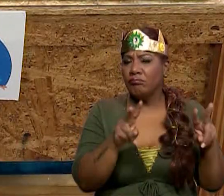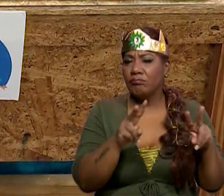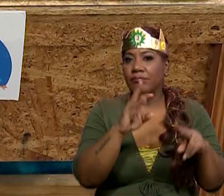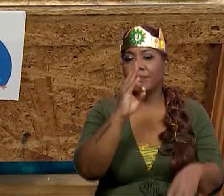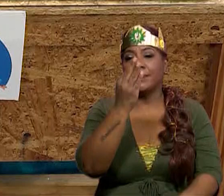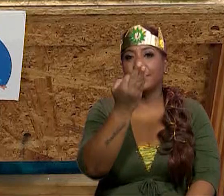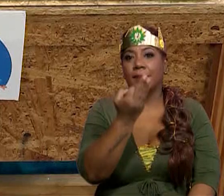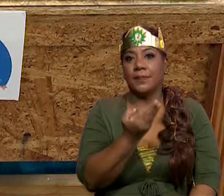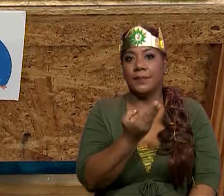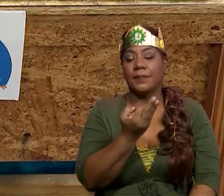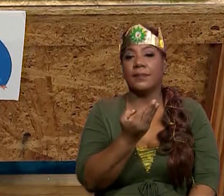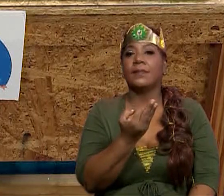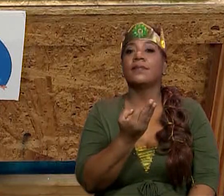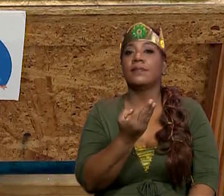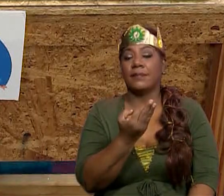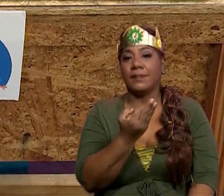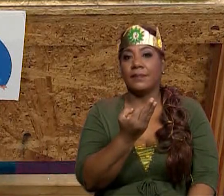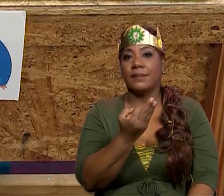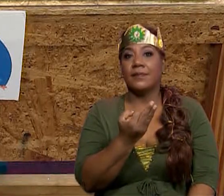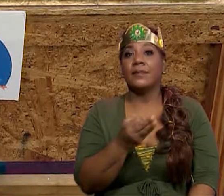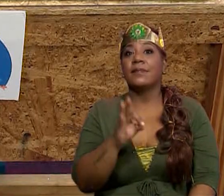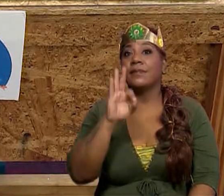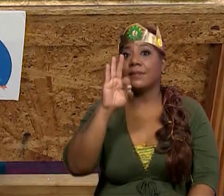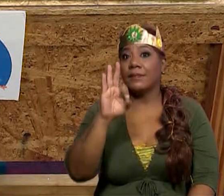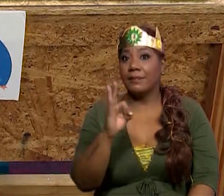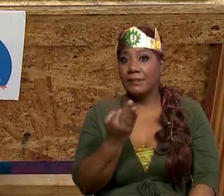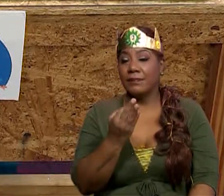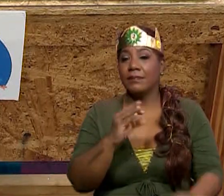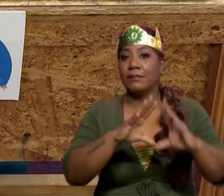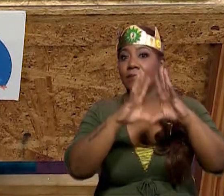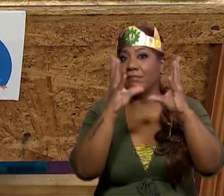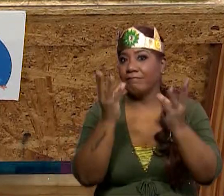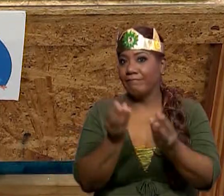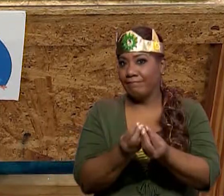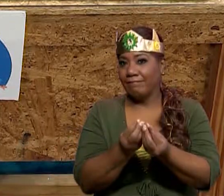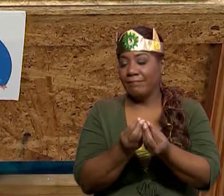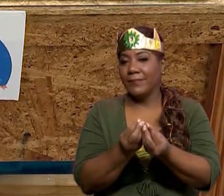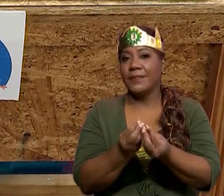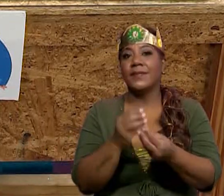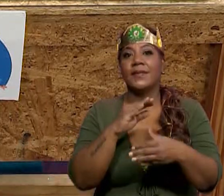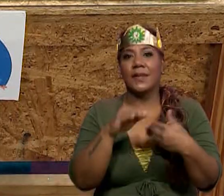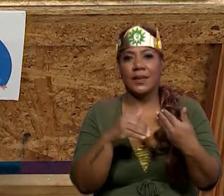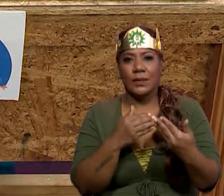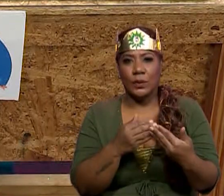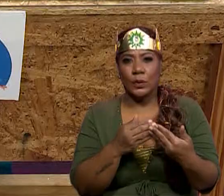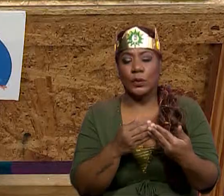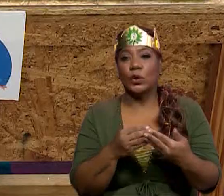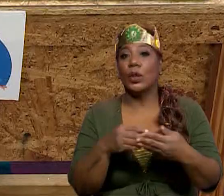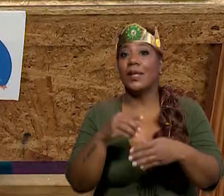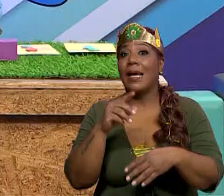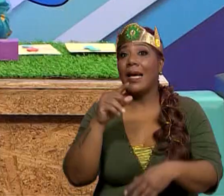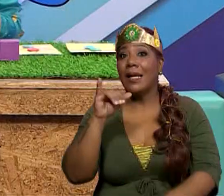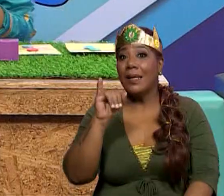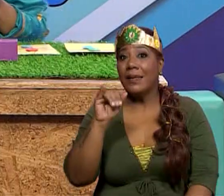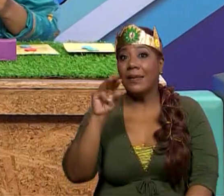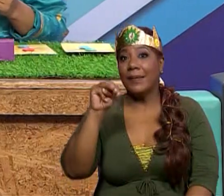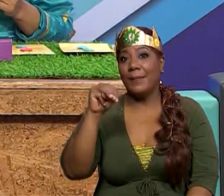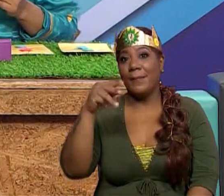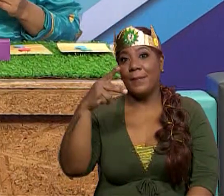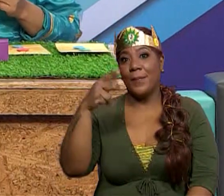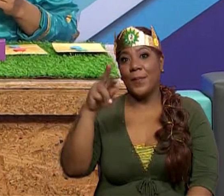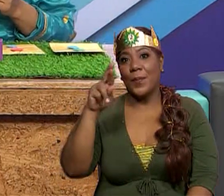fracción propia, la fracción impropia, entre otras. Pero hoy vamos a hablar solo de algunas. Pero para hablar de